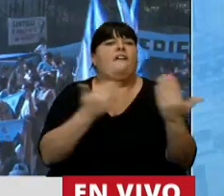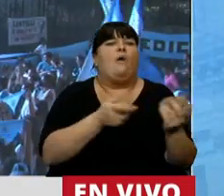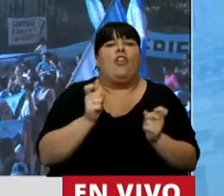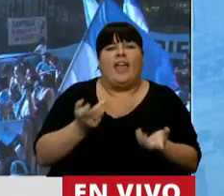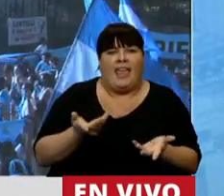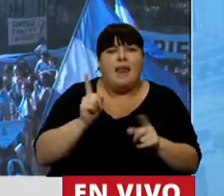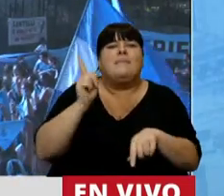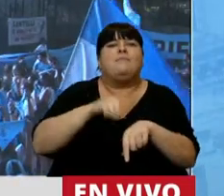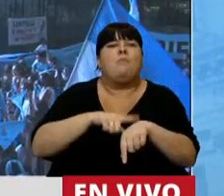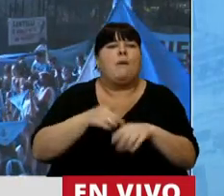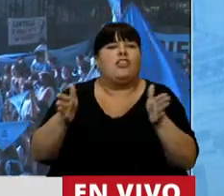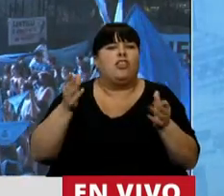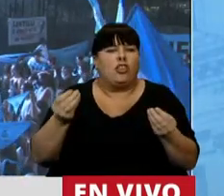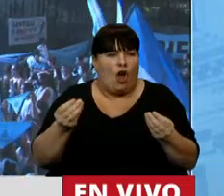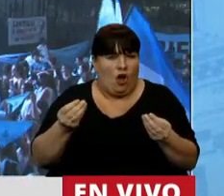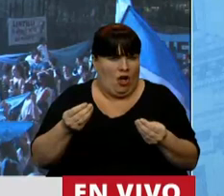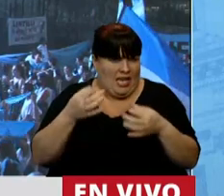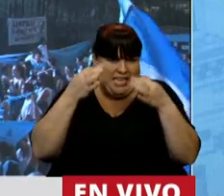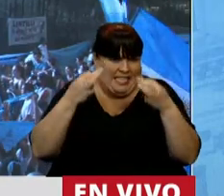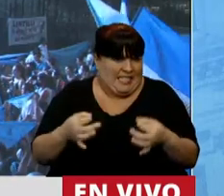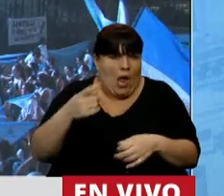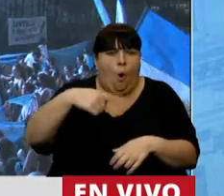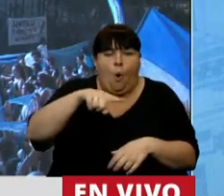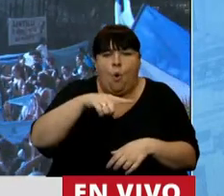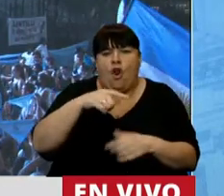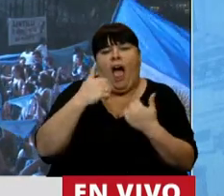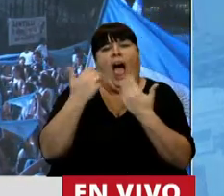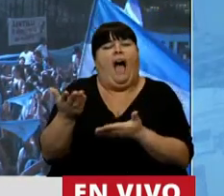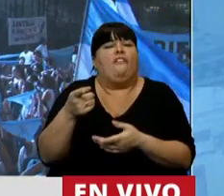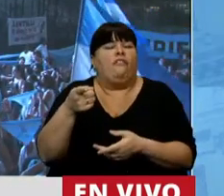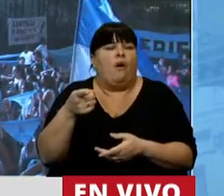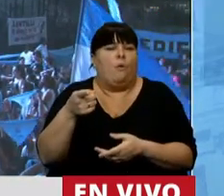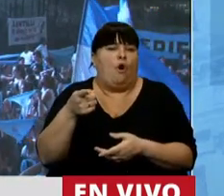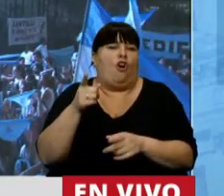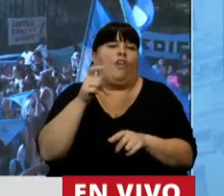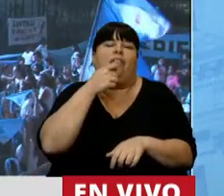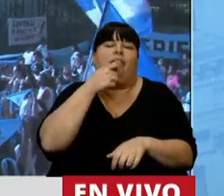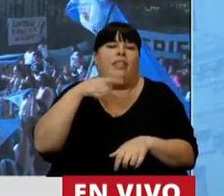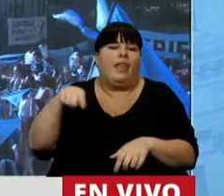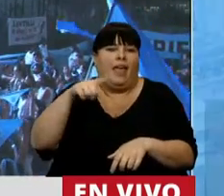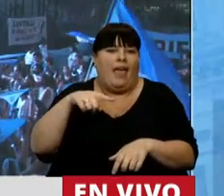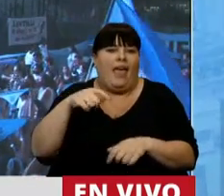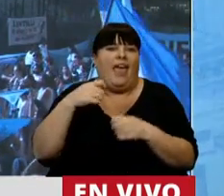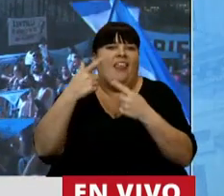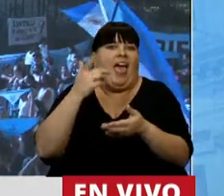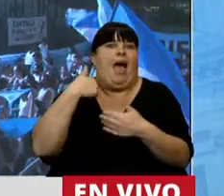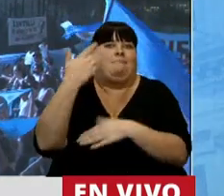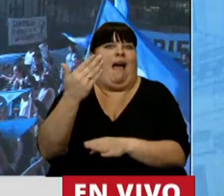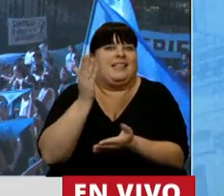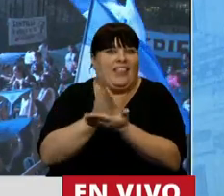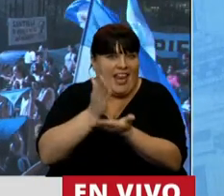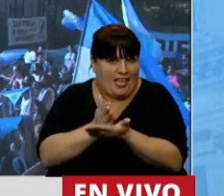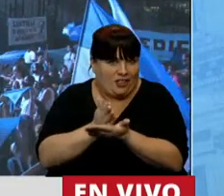en ese momento? Seguramente hubiera estado del lado de quienes ampliaron los derechos